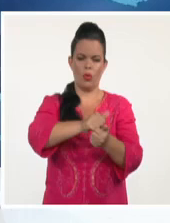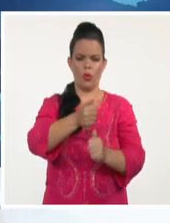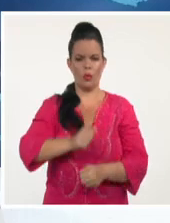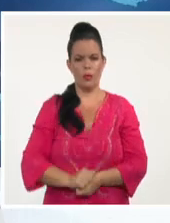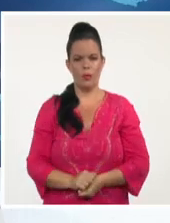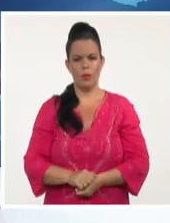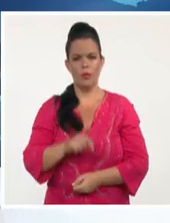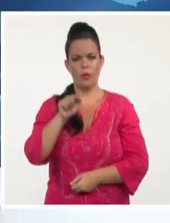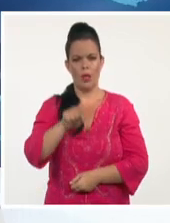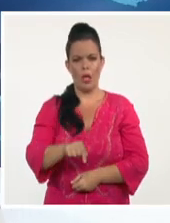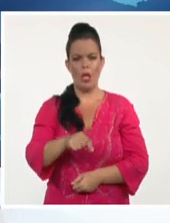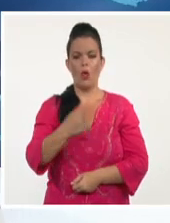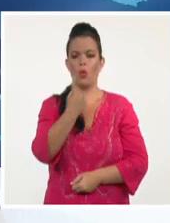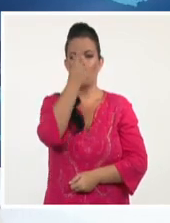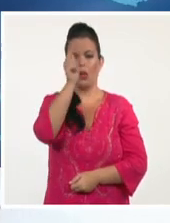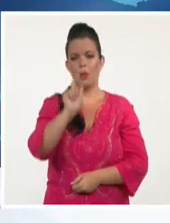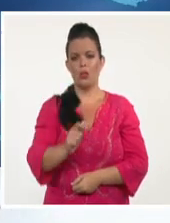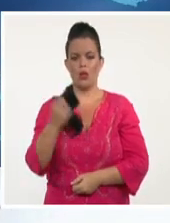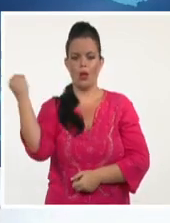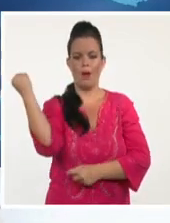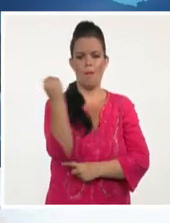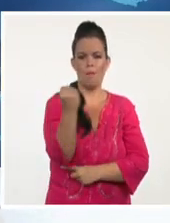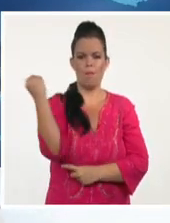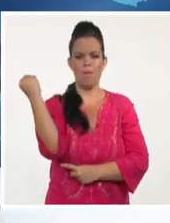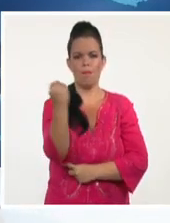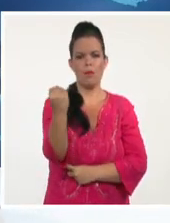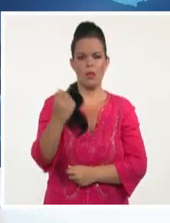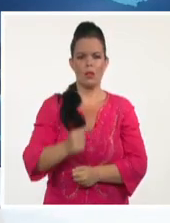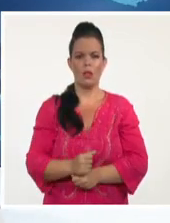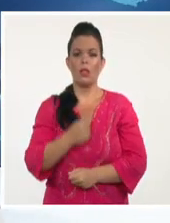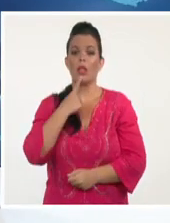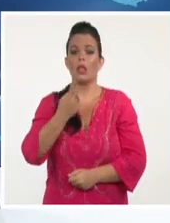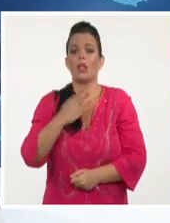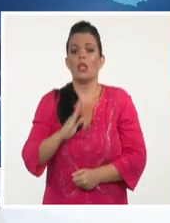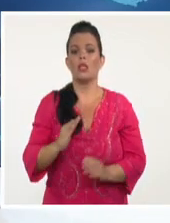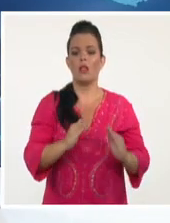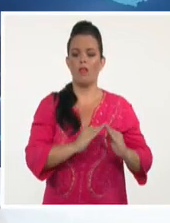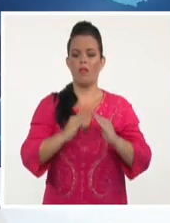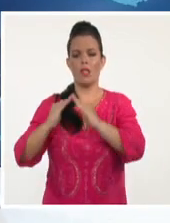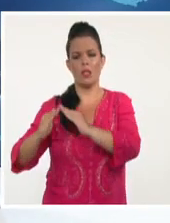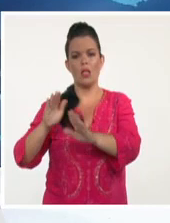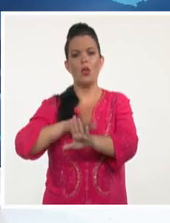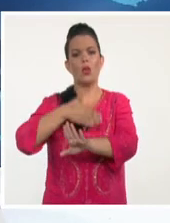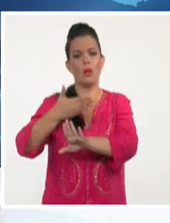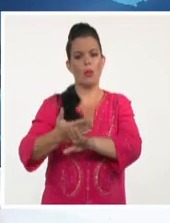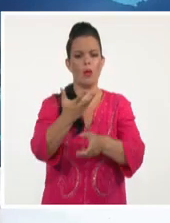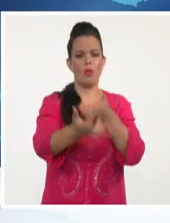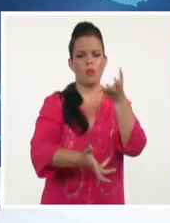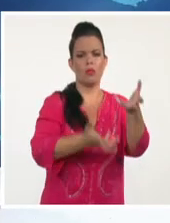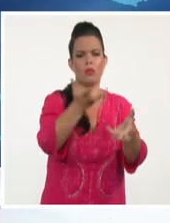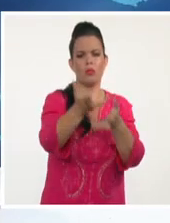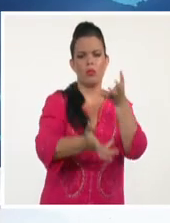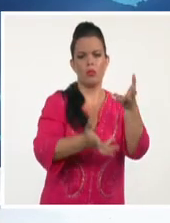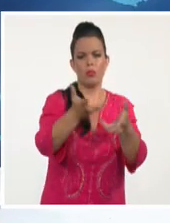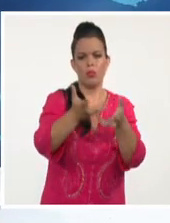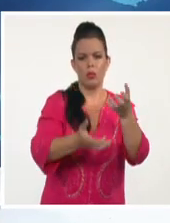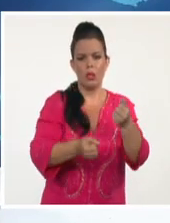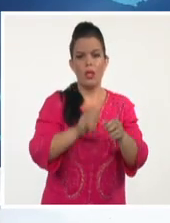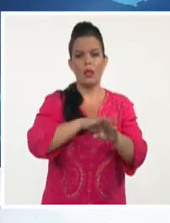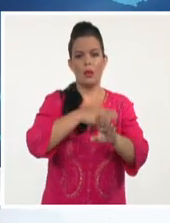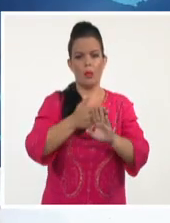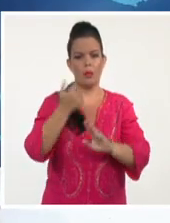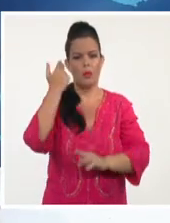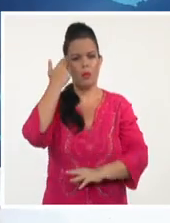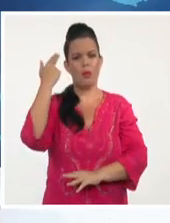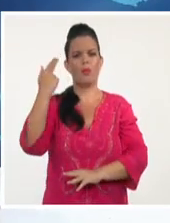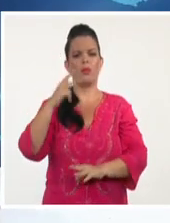blanca y sin motivo aparente por un vecino, quien posteriormente incendió su apartamento y se privó de la vida al lanzarse al vacío desde